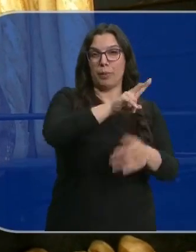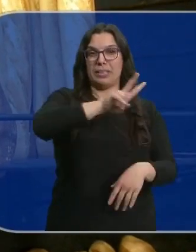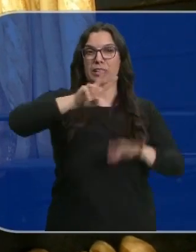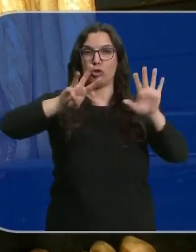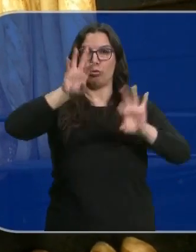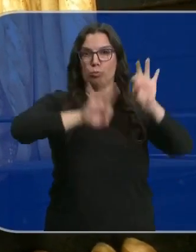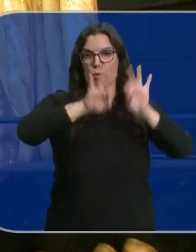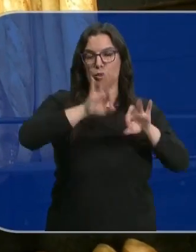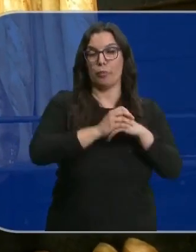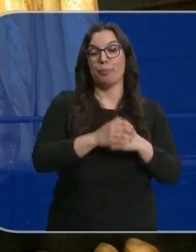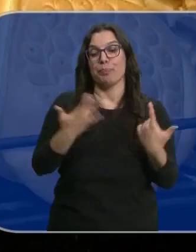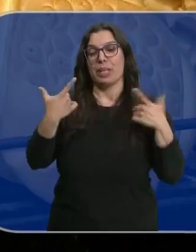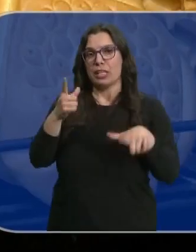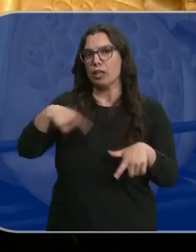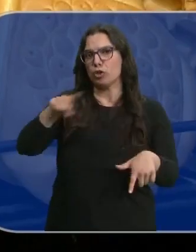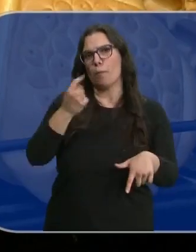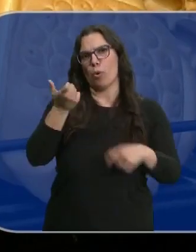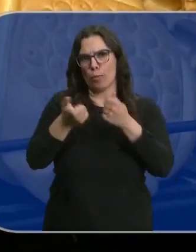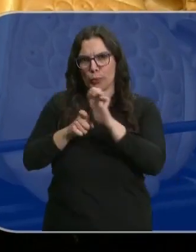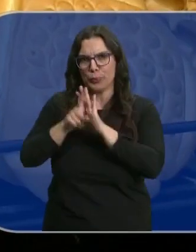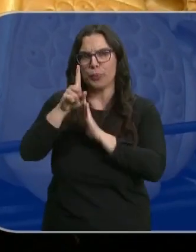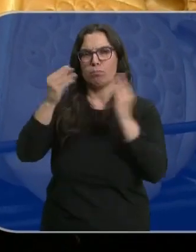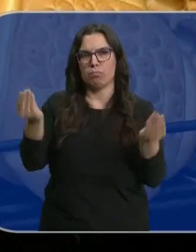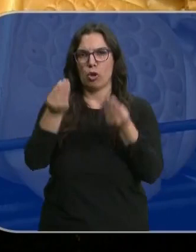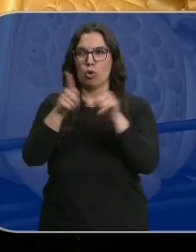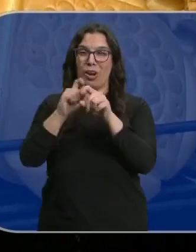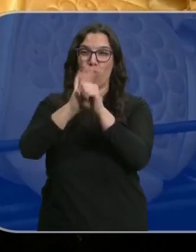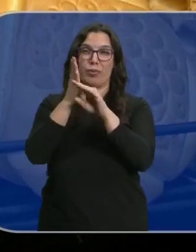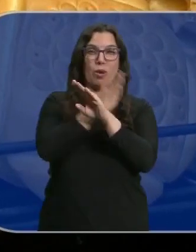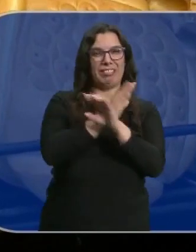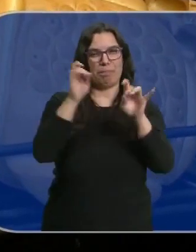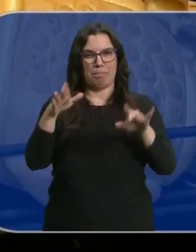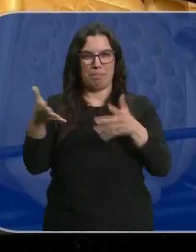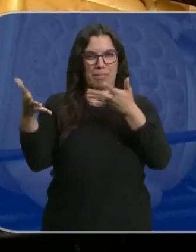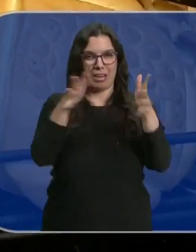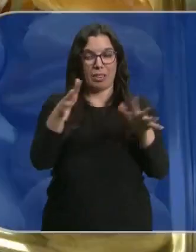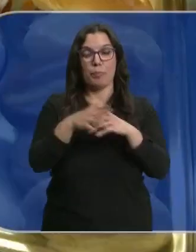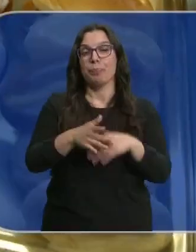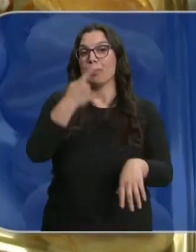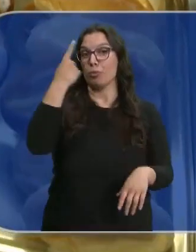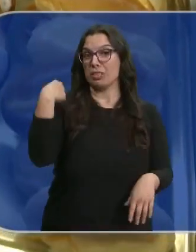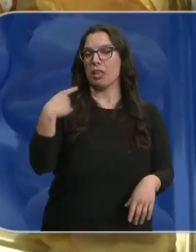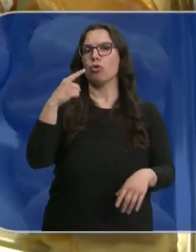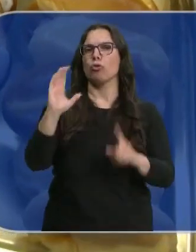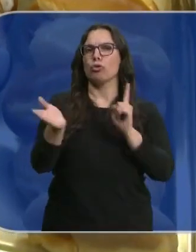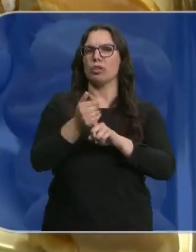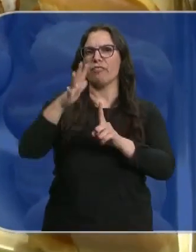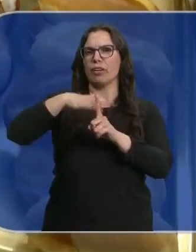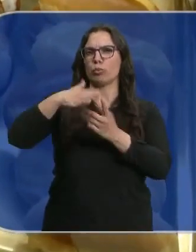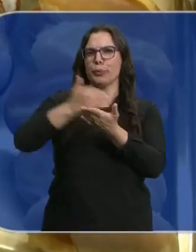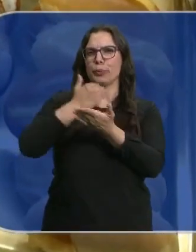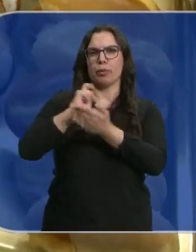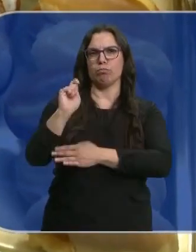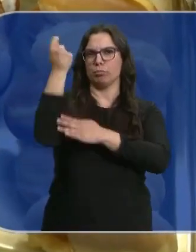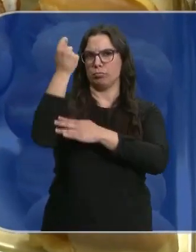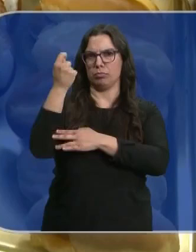28%. El sector sigue recuperando esas cifras prepandemia. De hecho, en 2022 se alcanzó una facturación